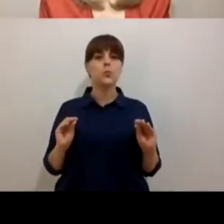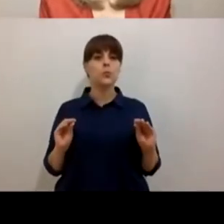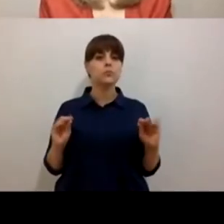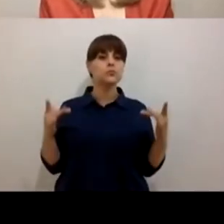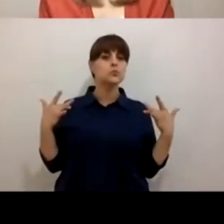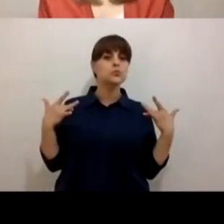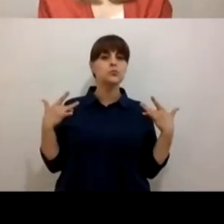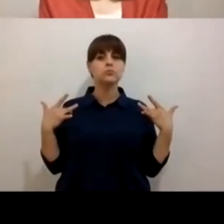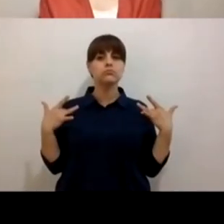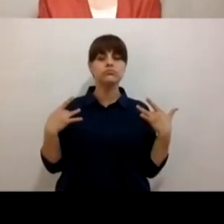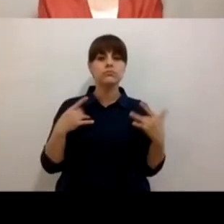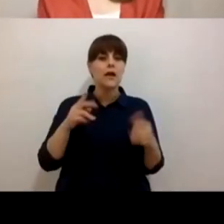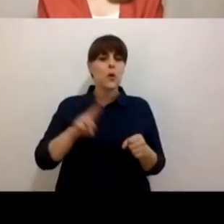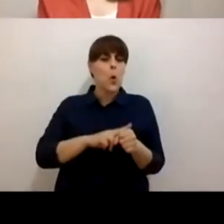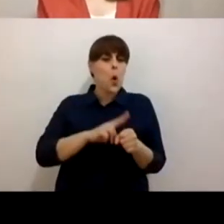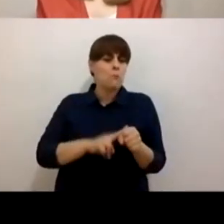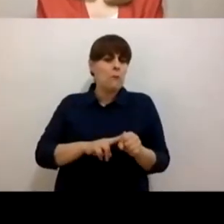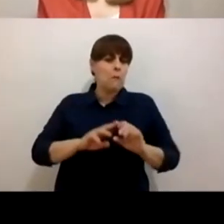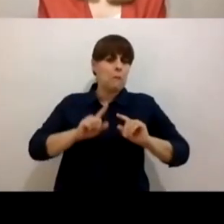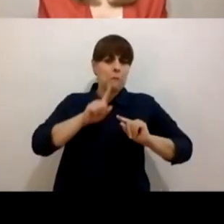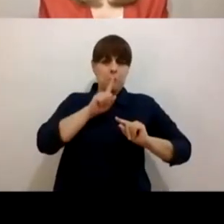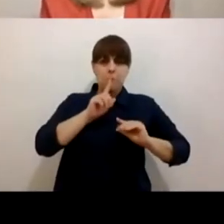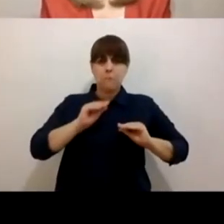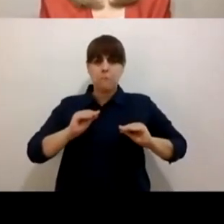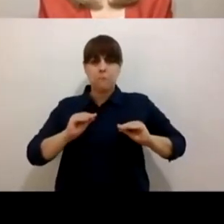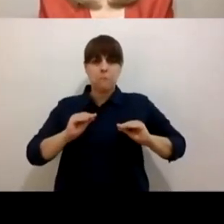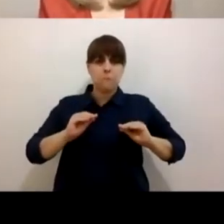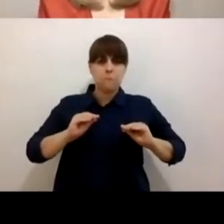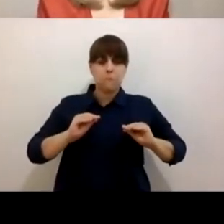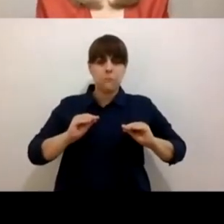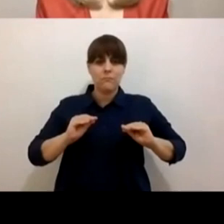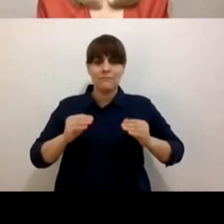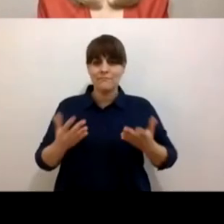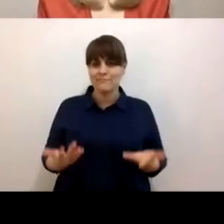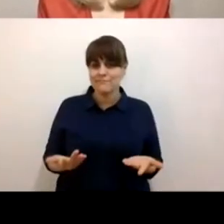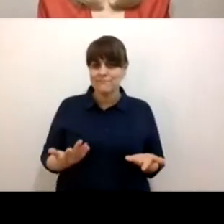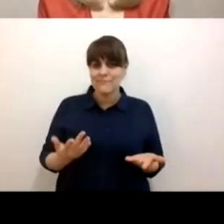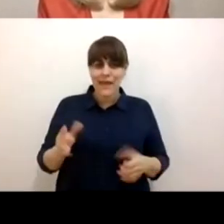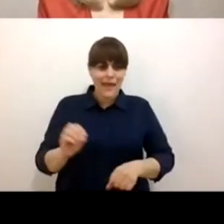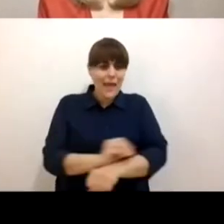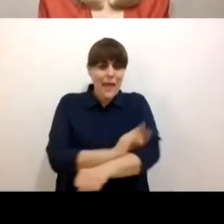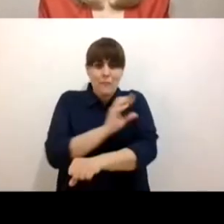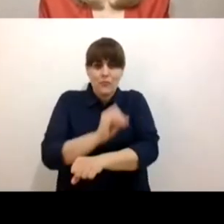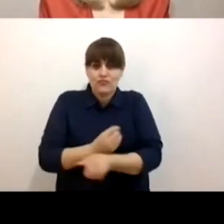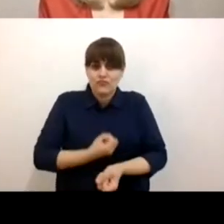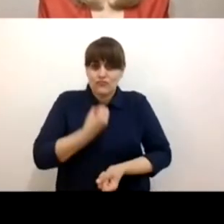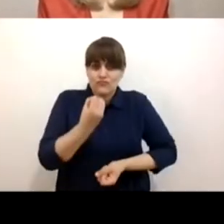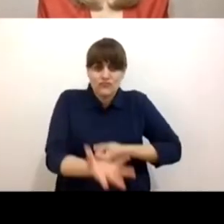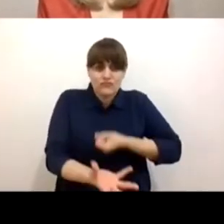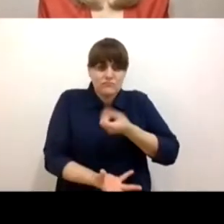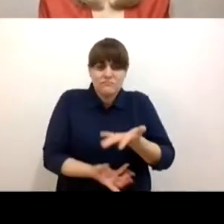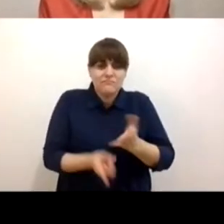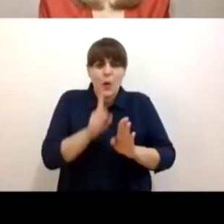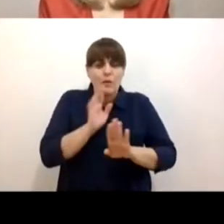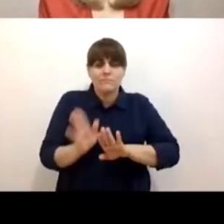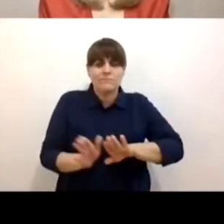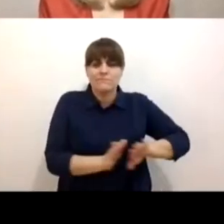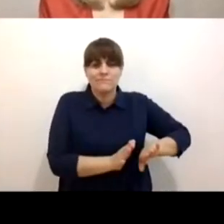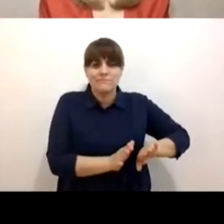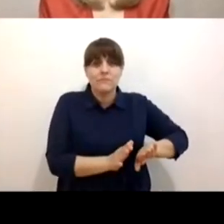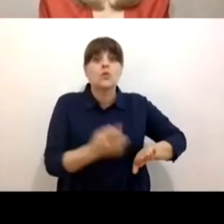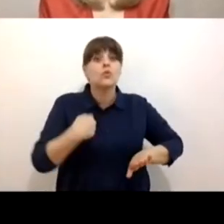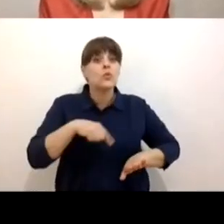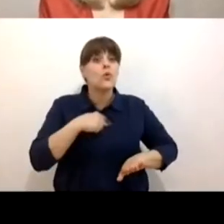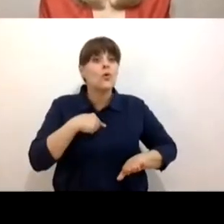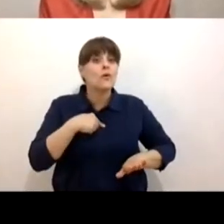recuperar esa normalidad o de no hablar de las emociones. Nosotros somos su principal modelo y a